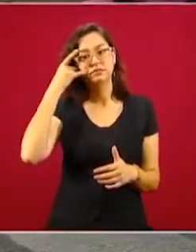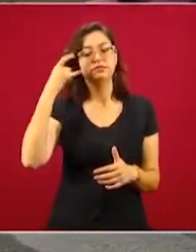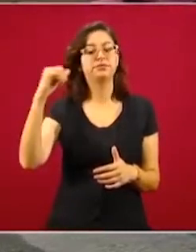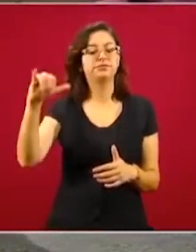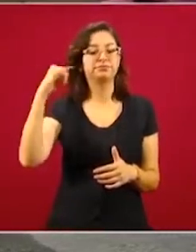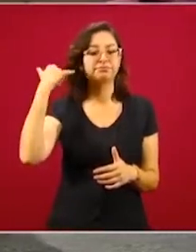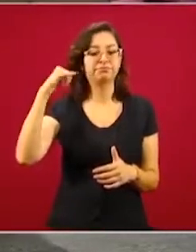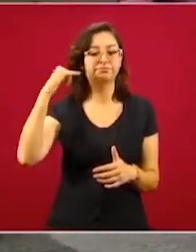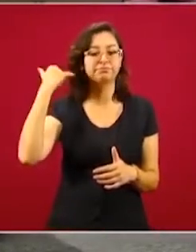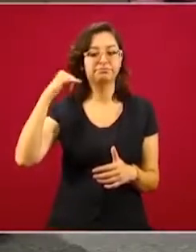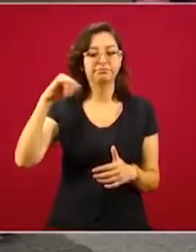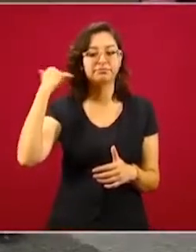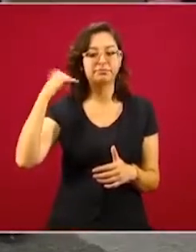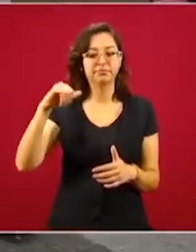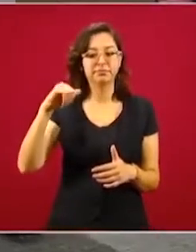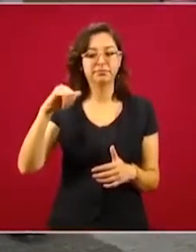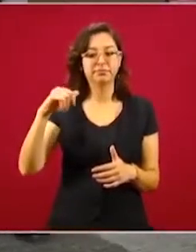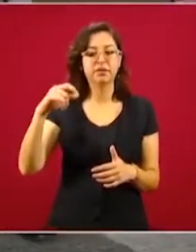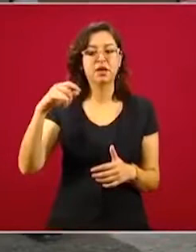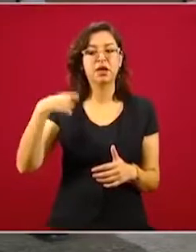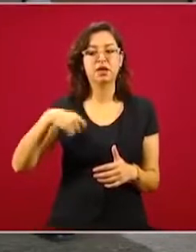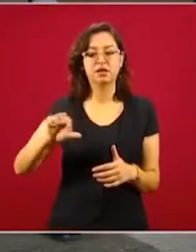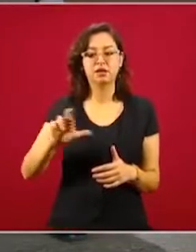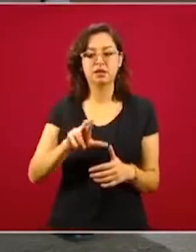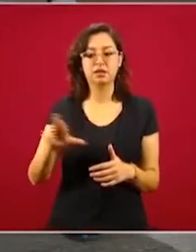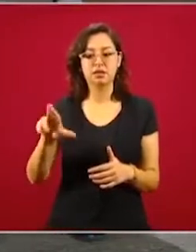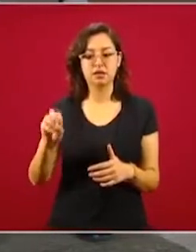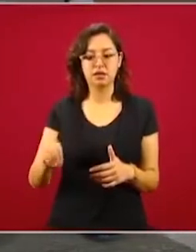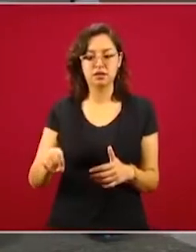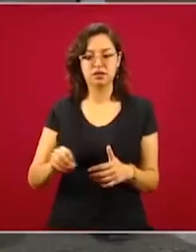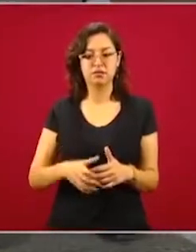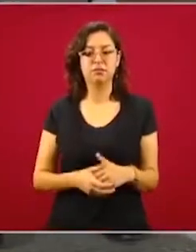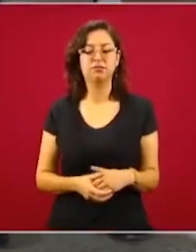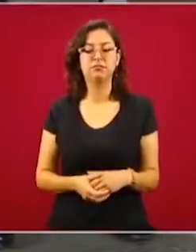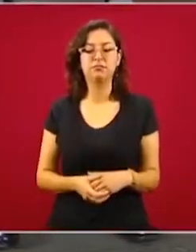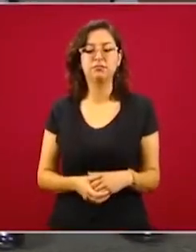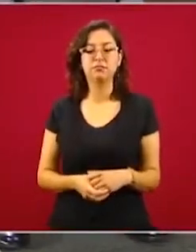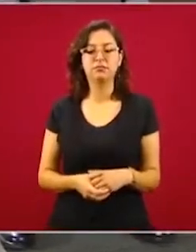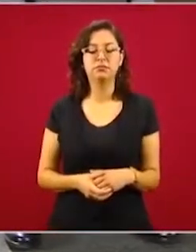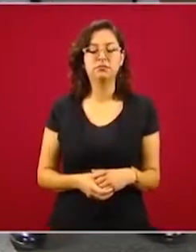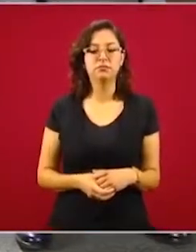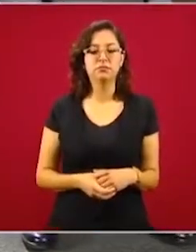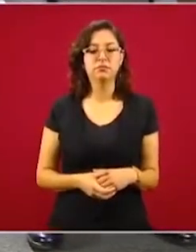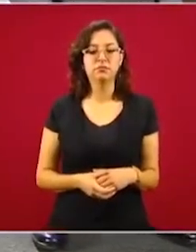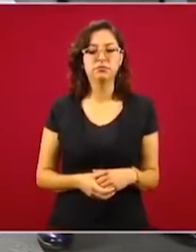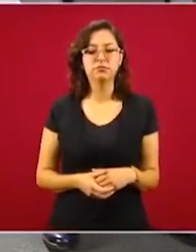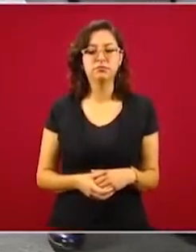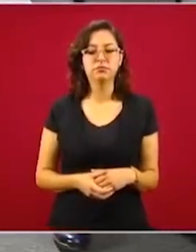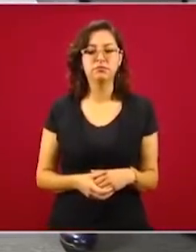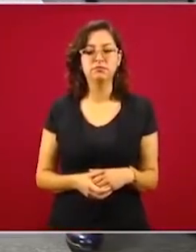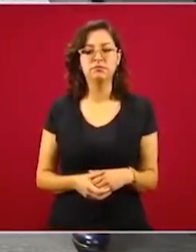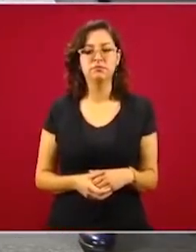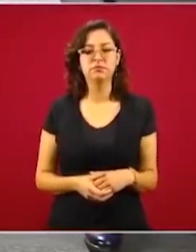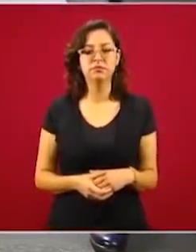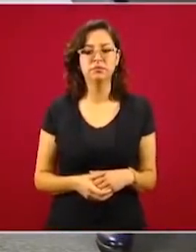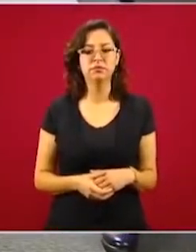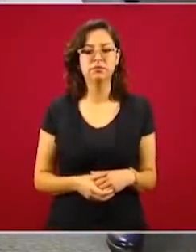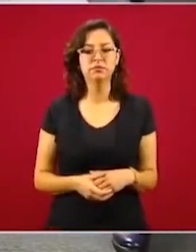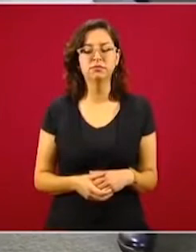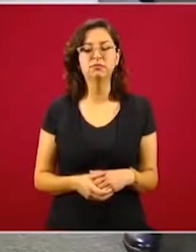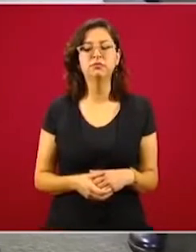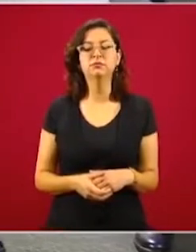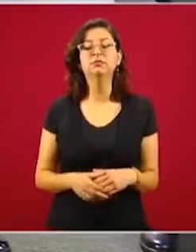Yucatán y Quintana Roo. Y vamos a continuar con el tramo